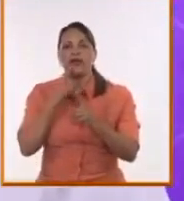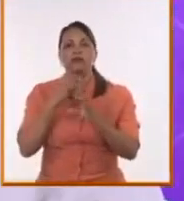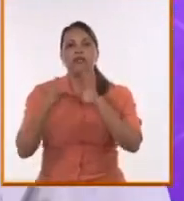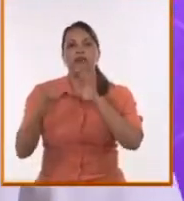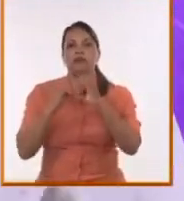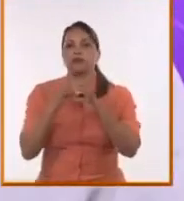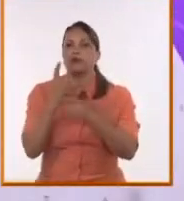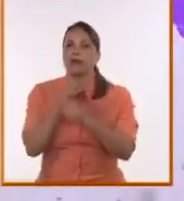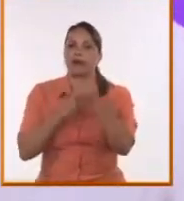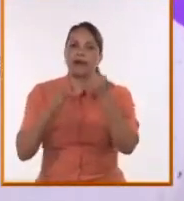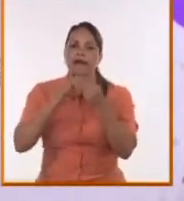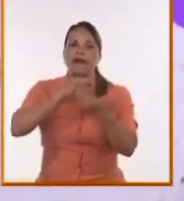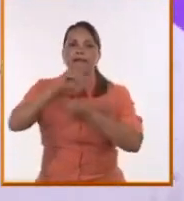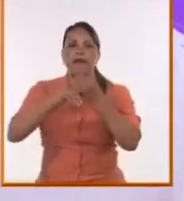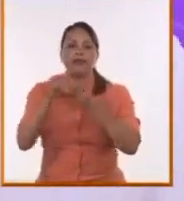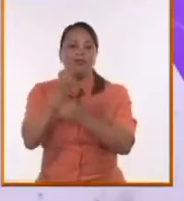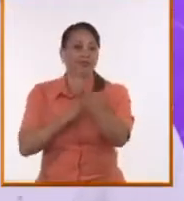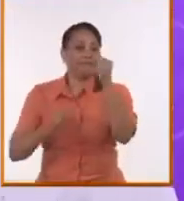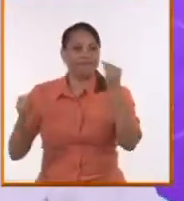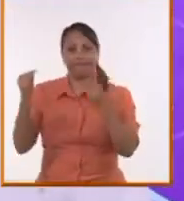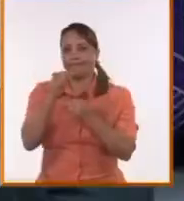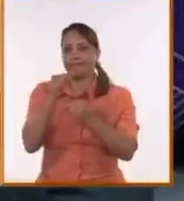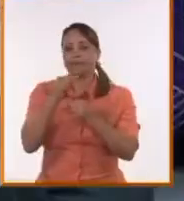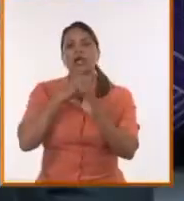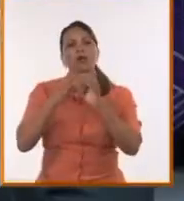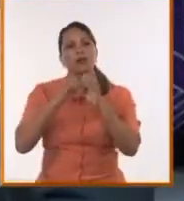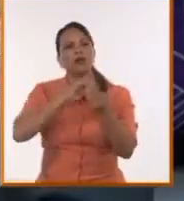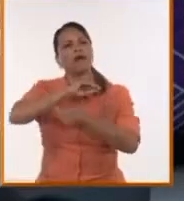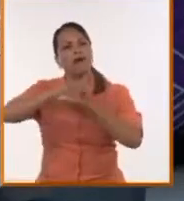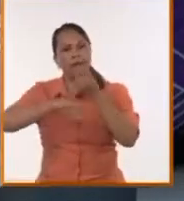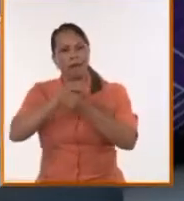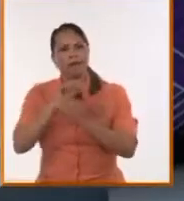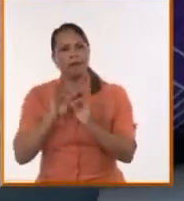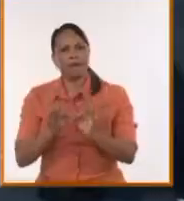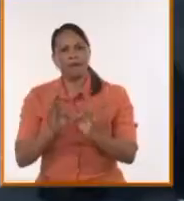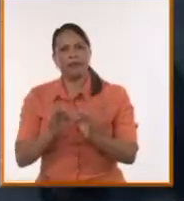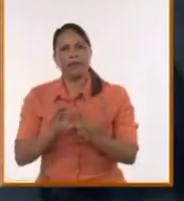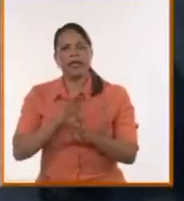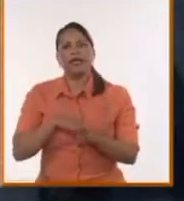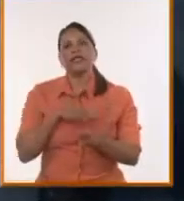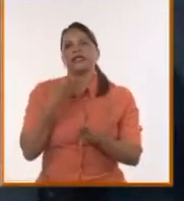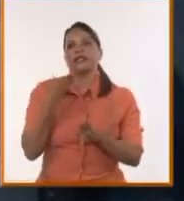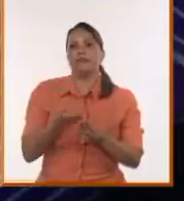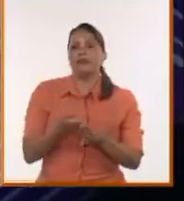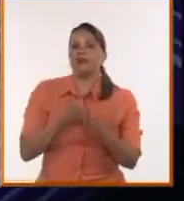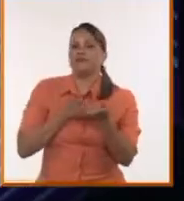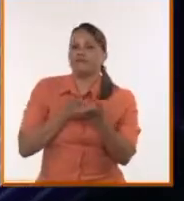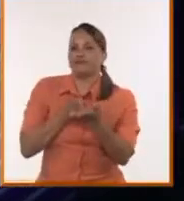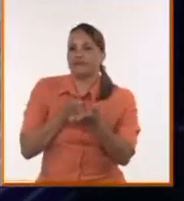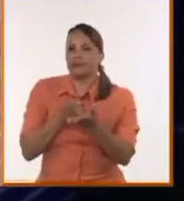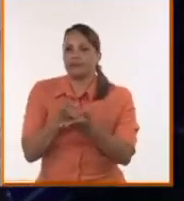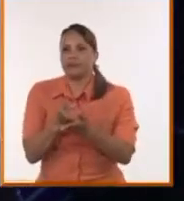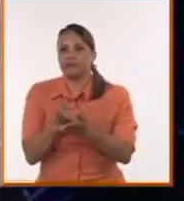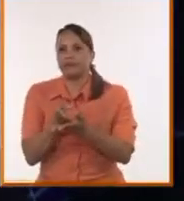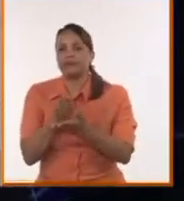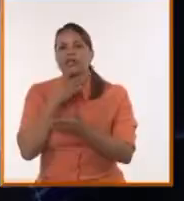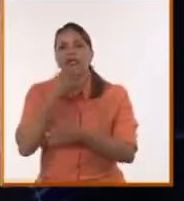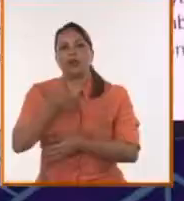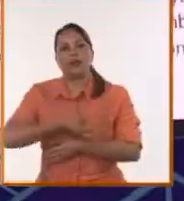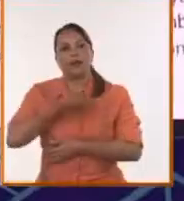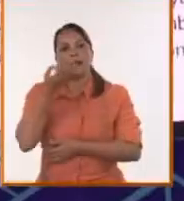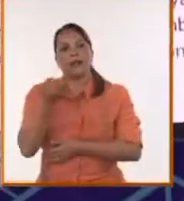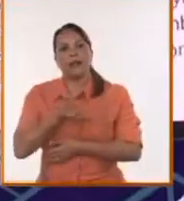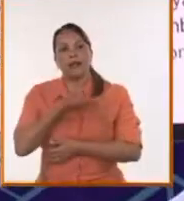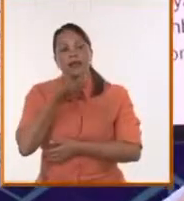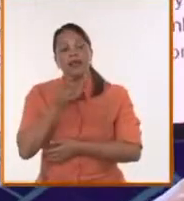que es fundamental, porque creemos que la comunicación ha cambiado, y luego sostener, además, los relatos que han hecho